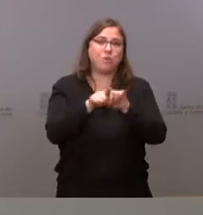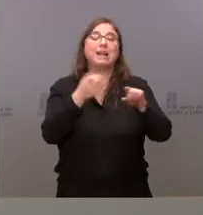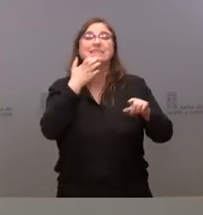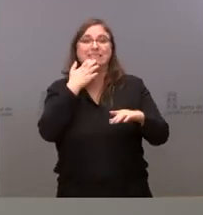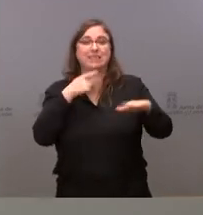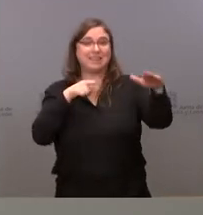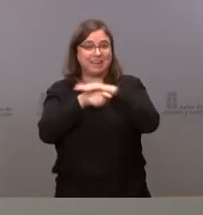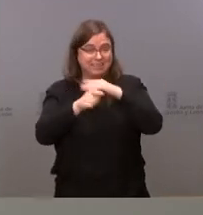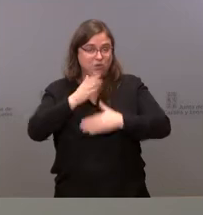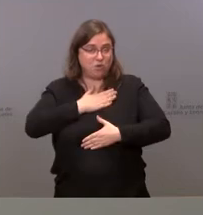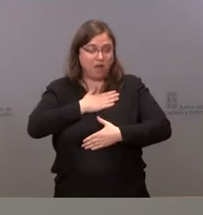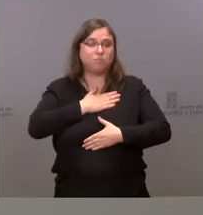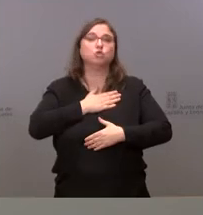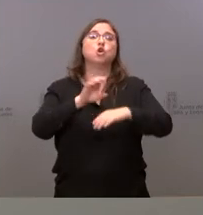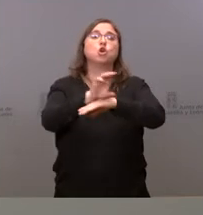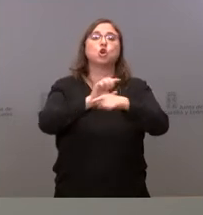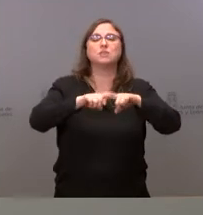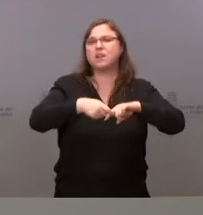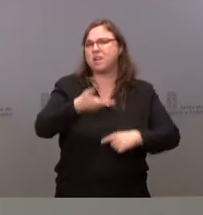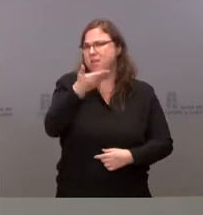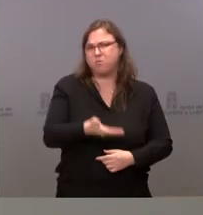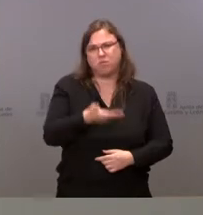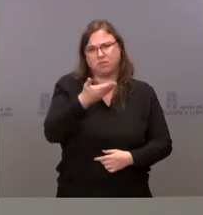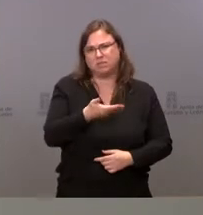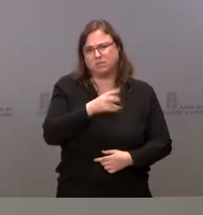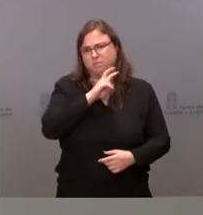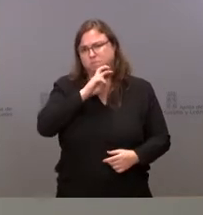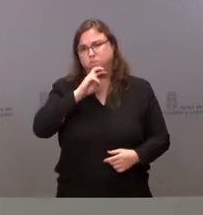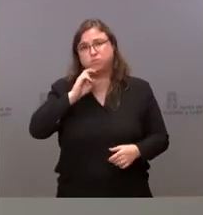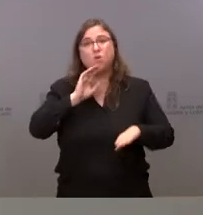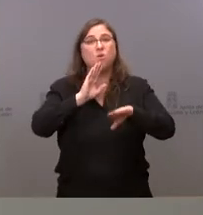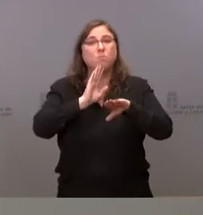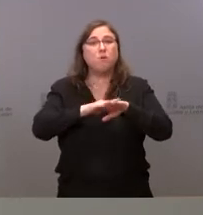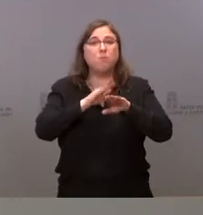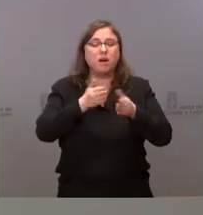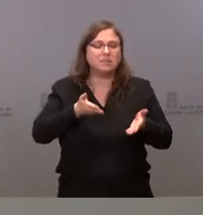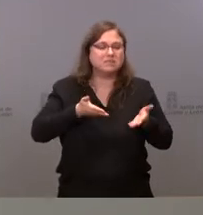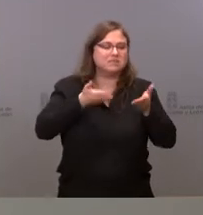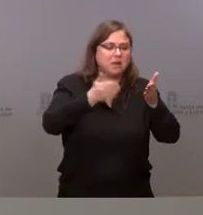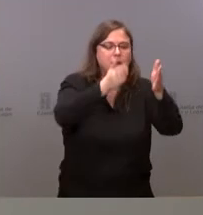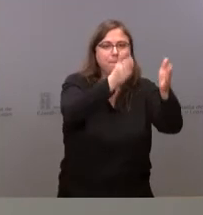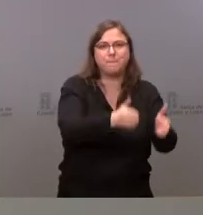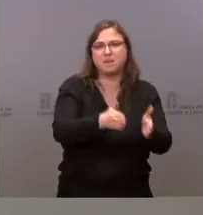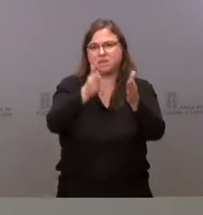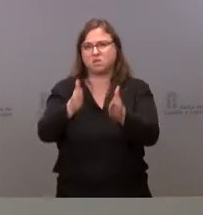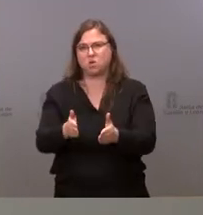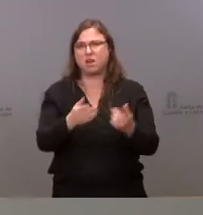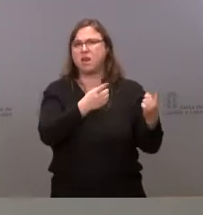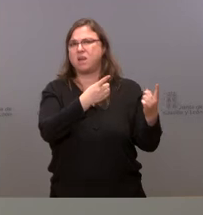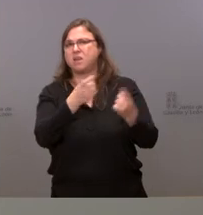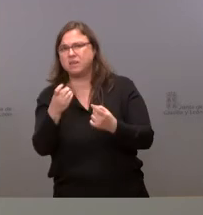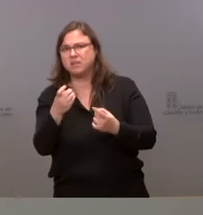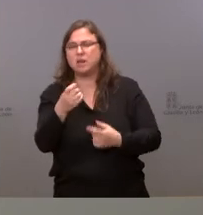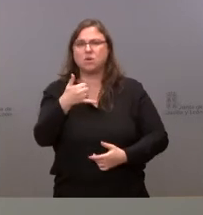desde la Consejería de Familia, ya que van dirigidos directamente a las personas, a las personas más necesitadas, a las personas